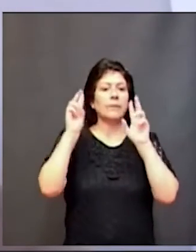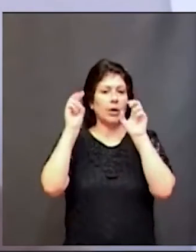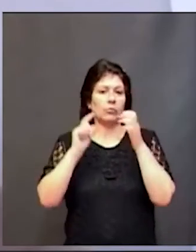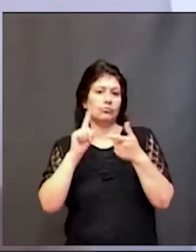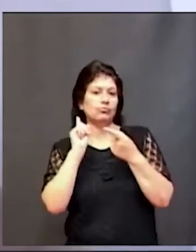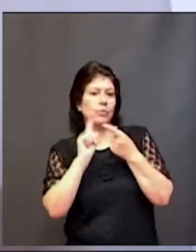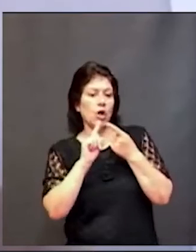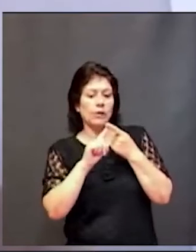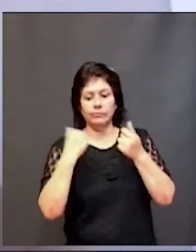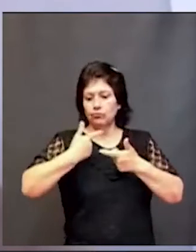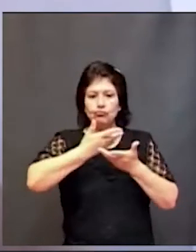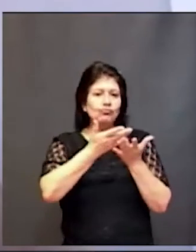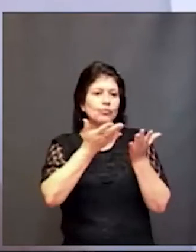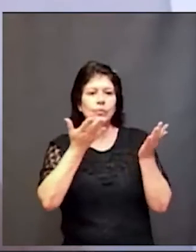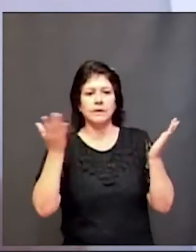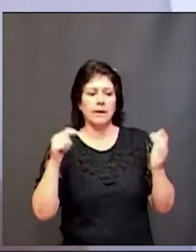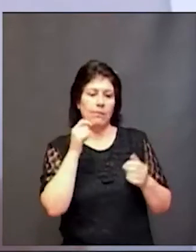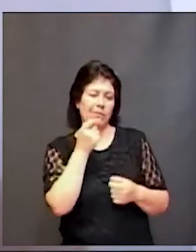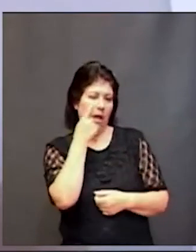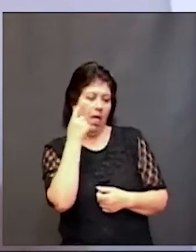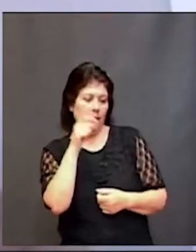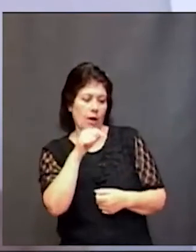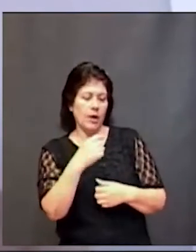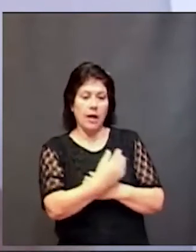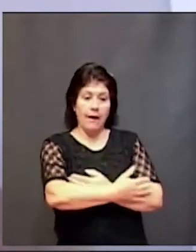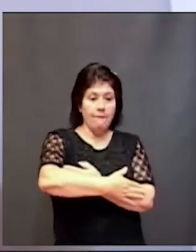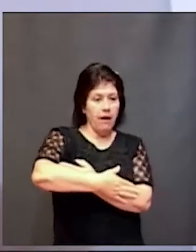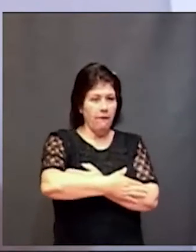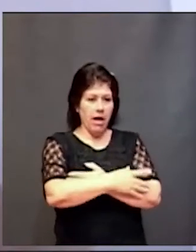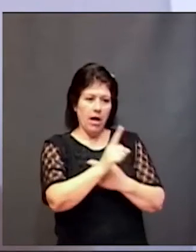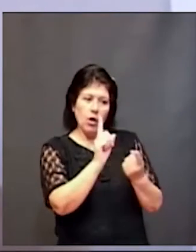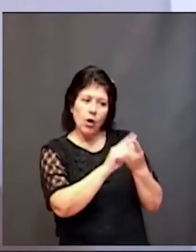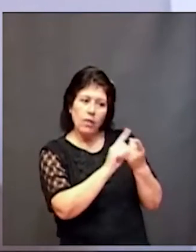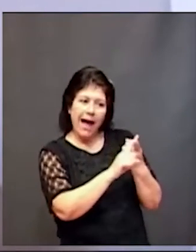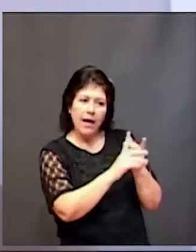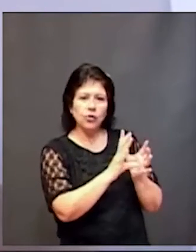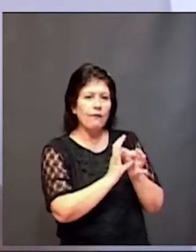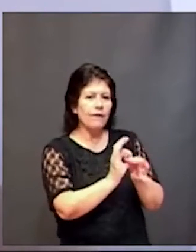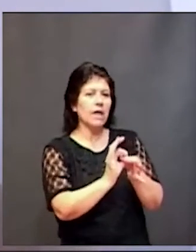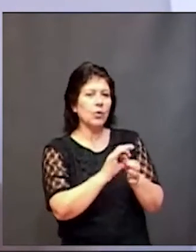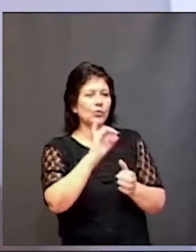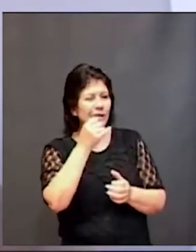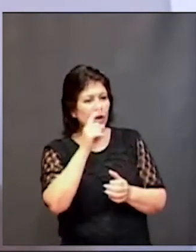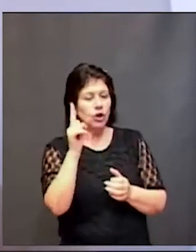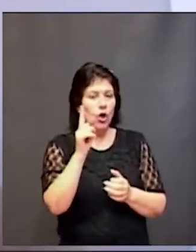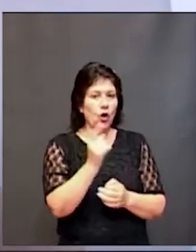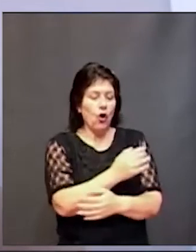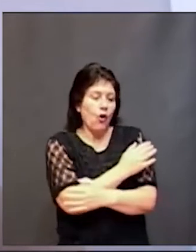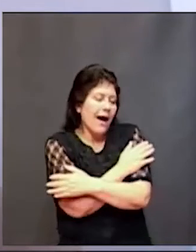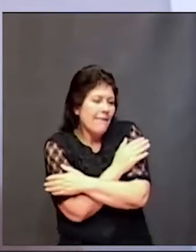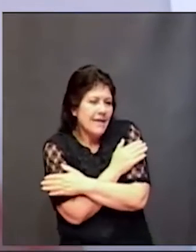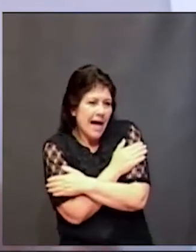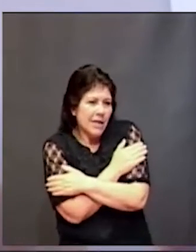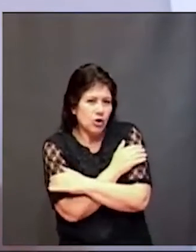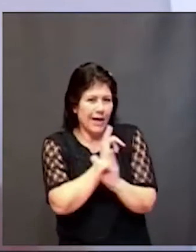social ¿sí? si ese bebé intenta vincularse acepta los abrazos si acepta